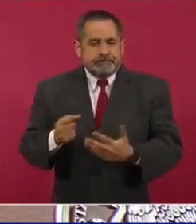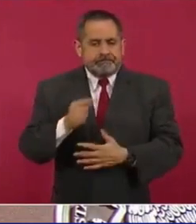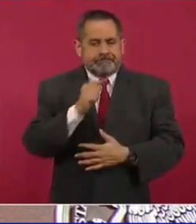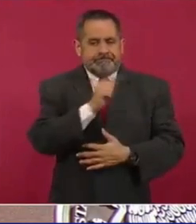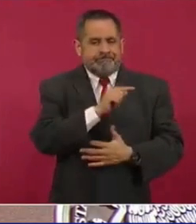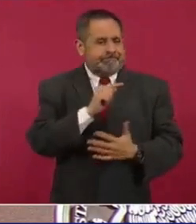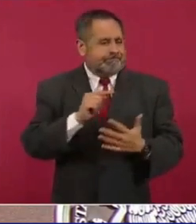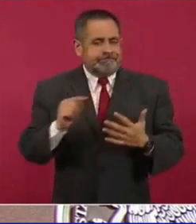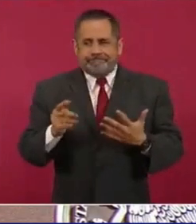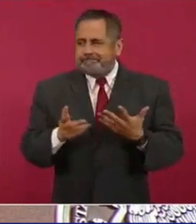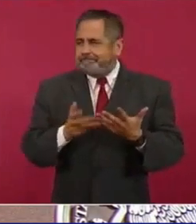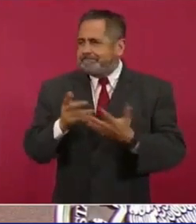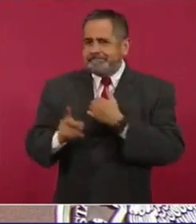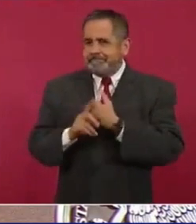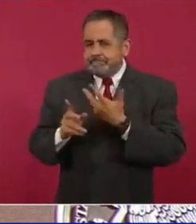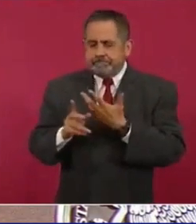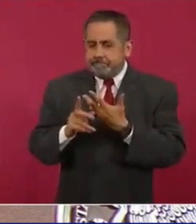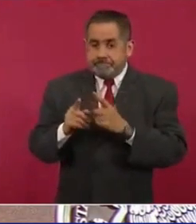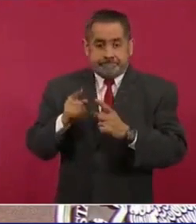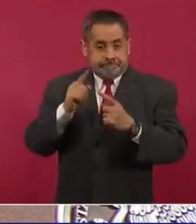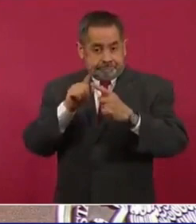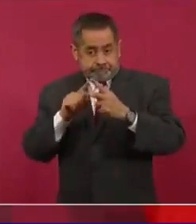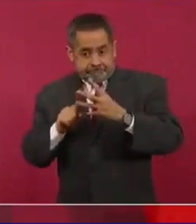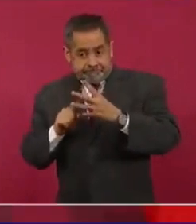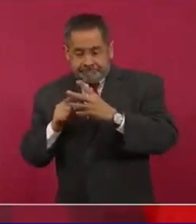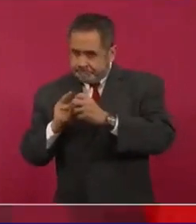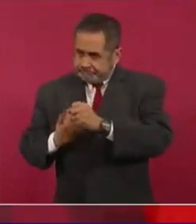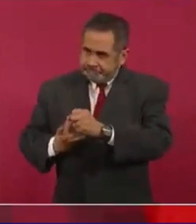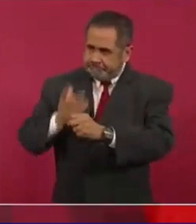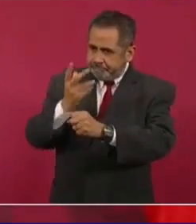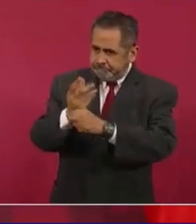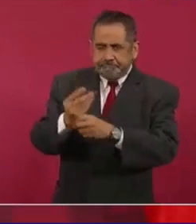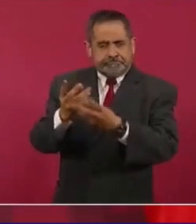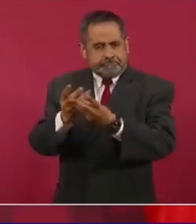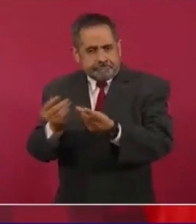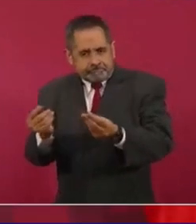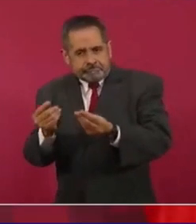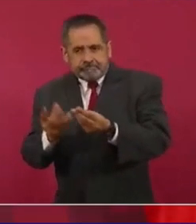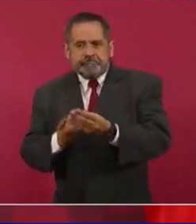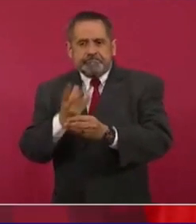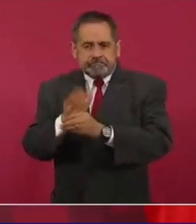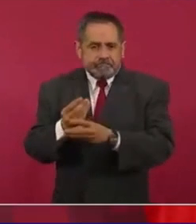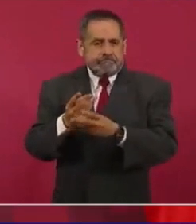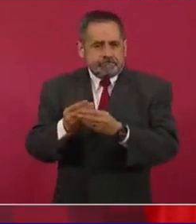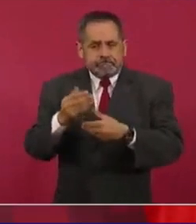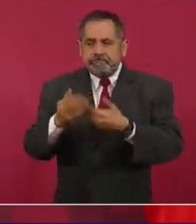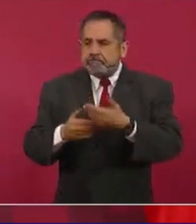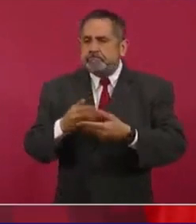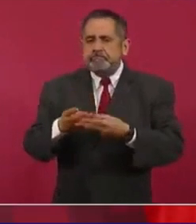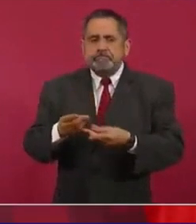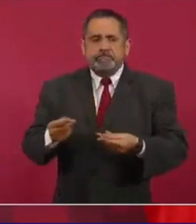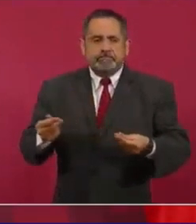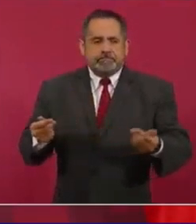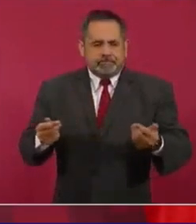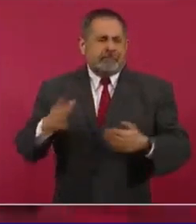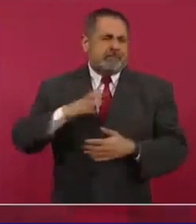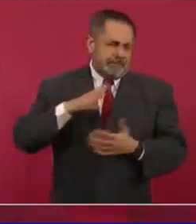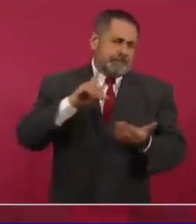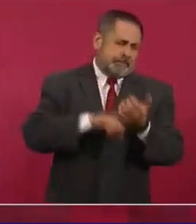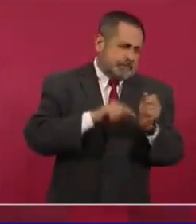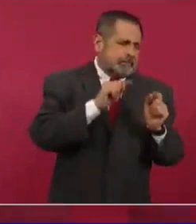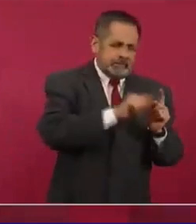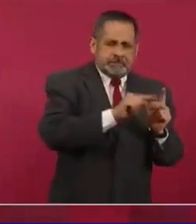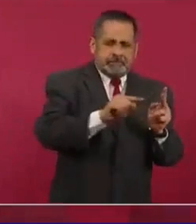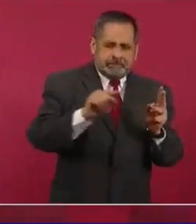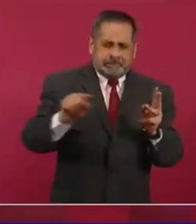y a esos vamos a enfrentar. Sabemos que existen los otros,